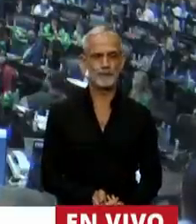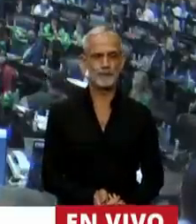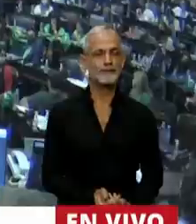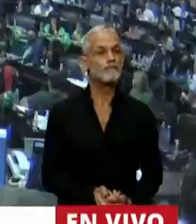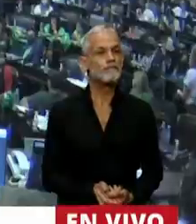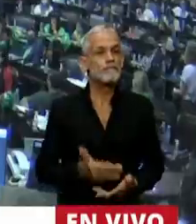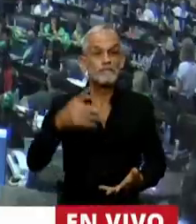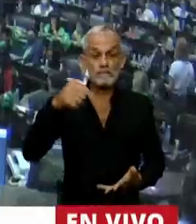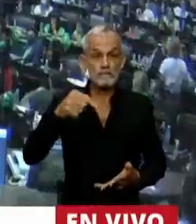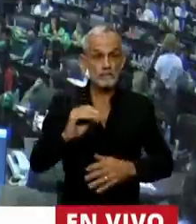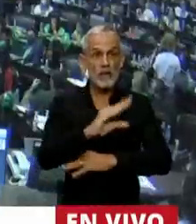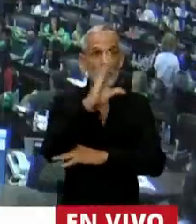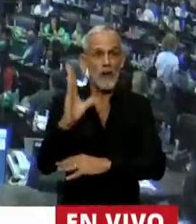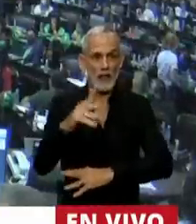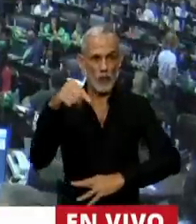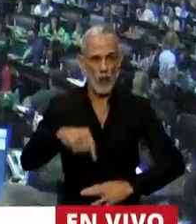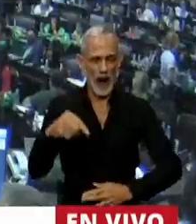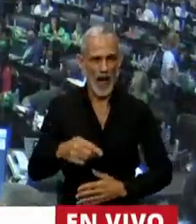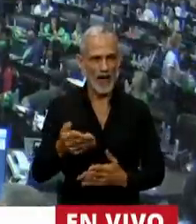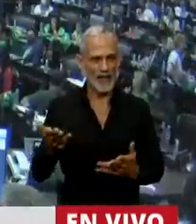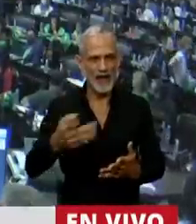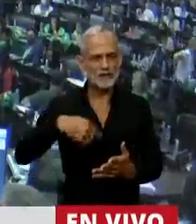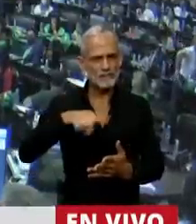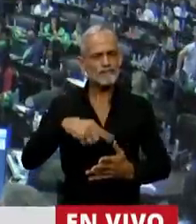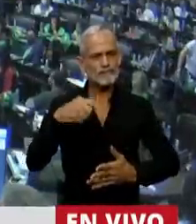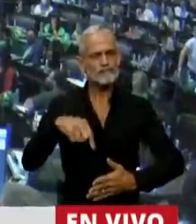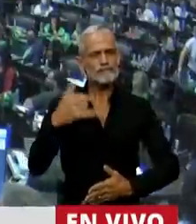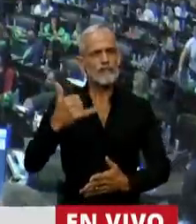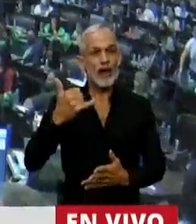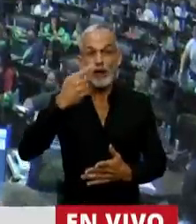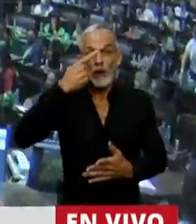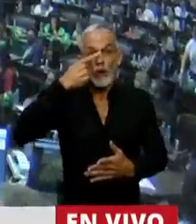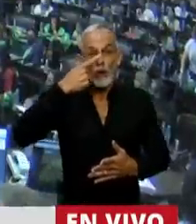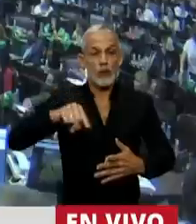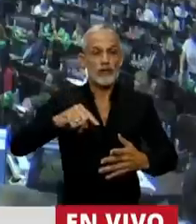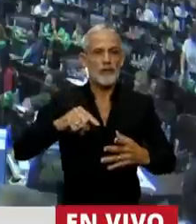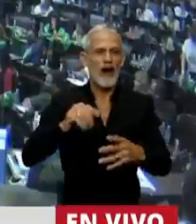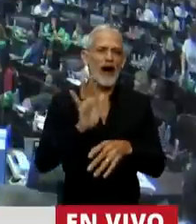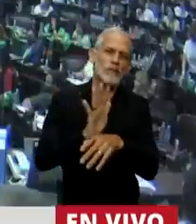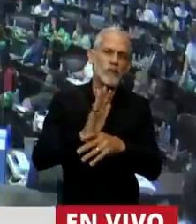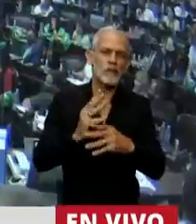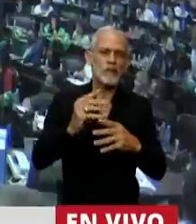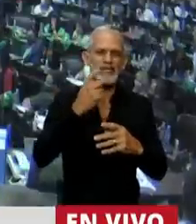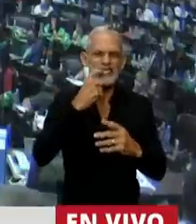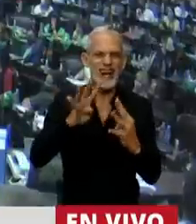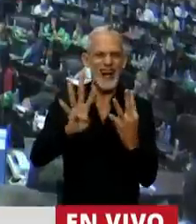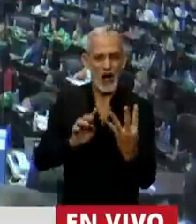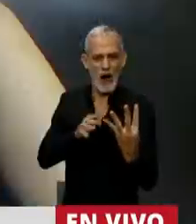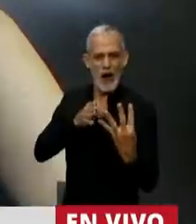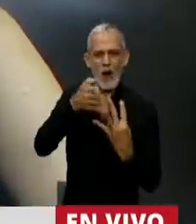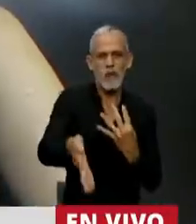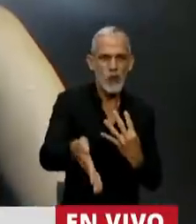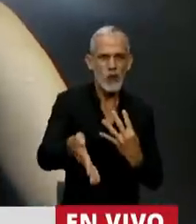En esta madrugada estamos cruzando la última valla para el reconocimiento legal